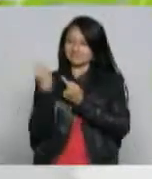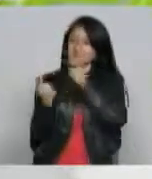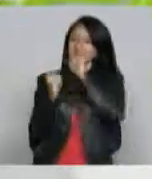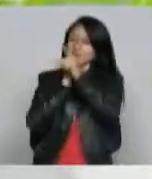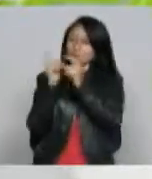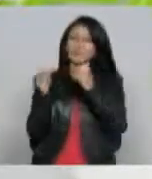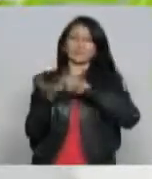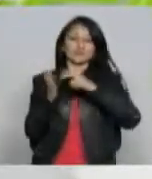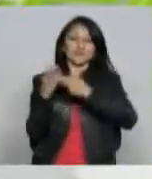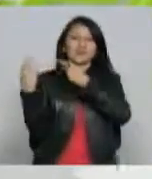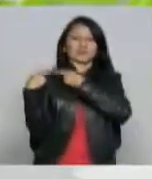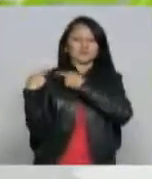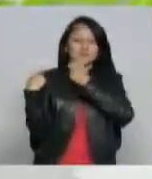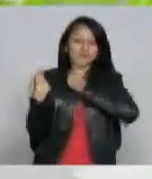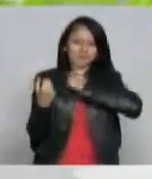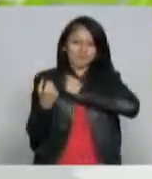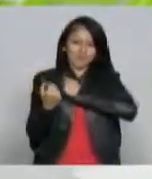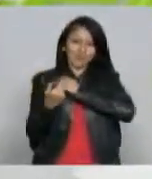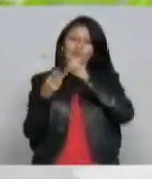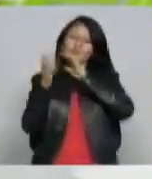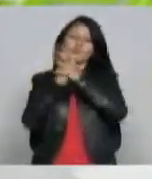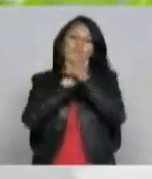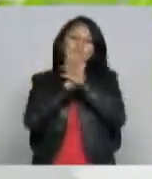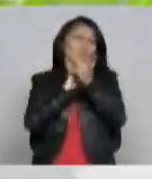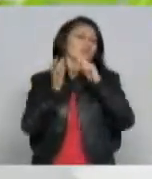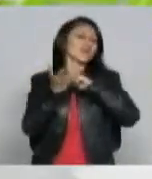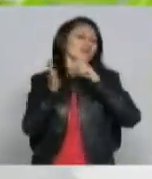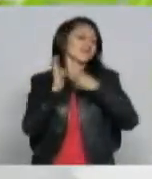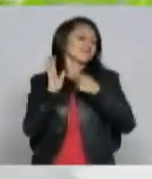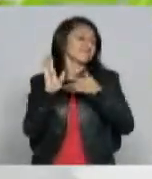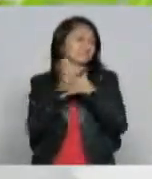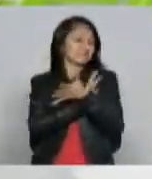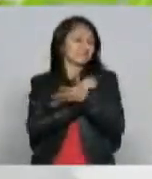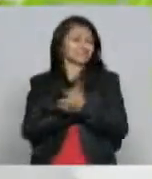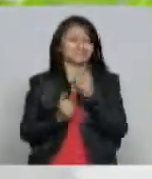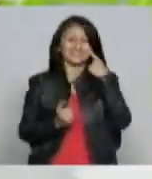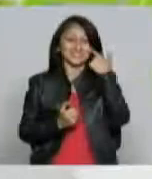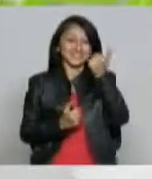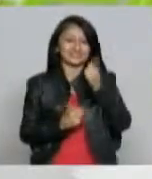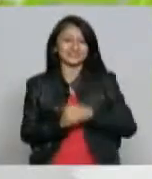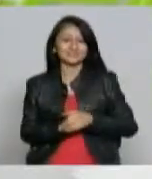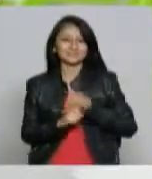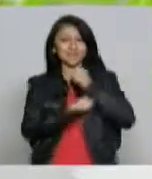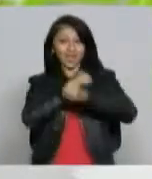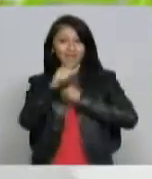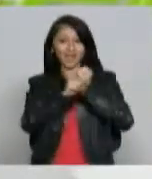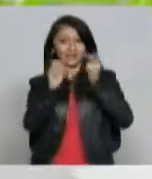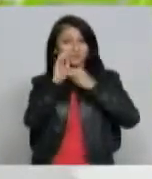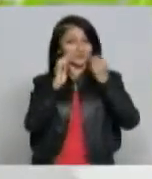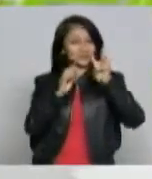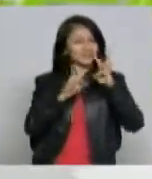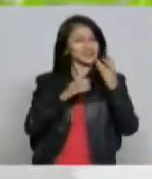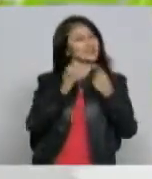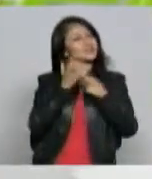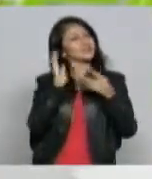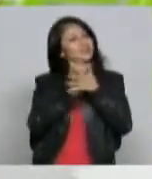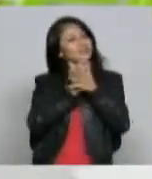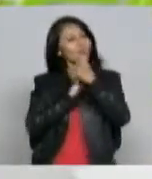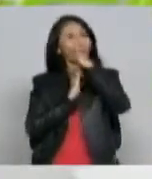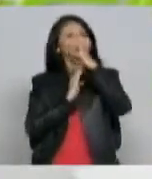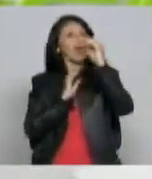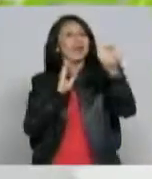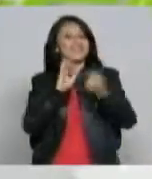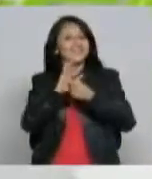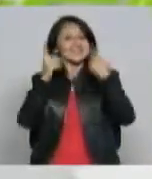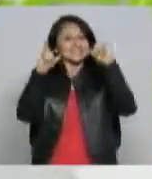asumen su propia responsabilidad del contenido de sala de prensa como tal? en el 2013 nosotros hicimos otros 40 capítulos